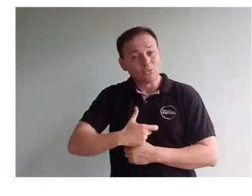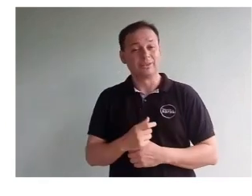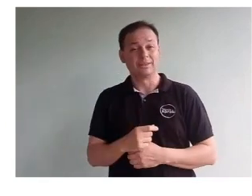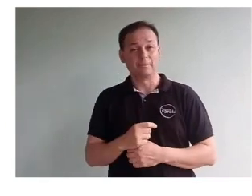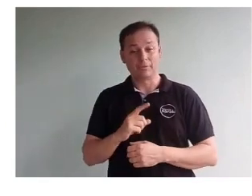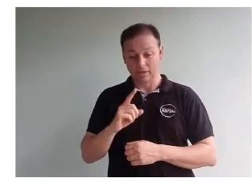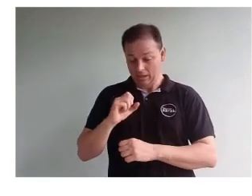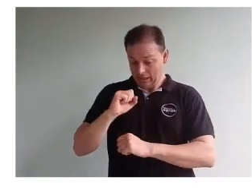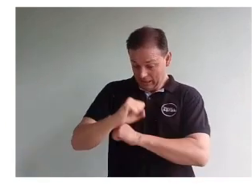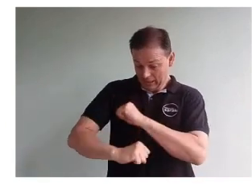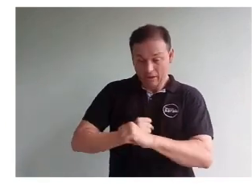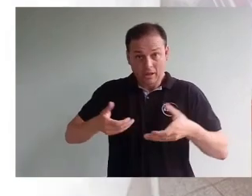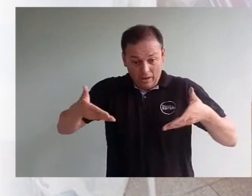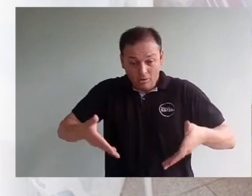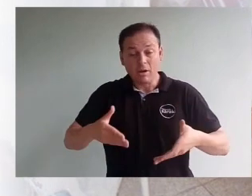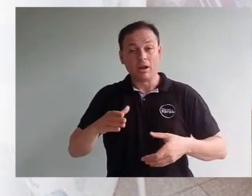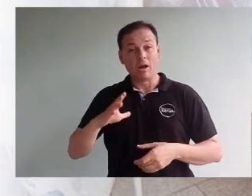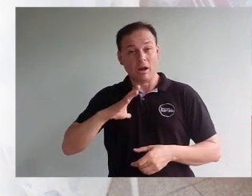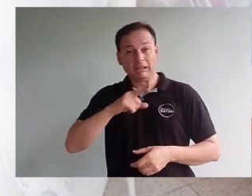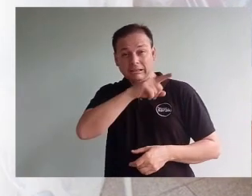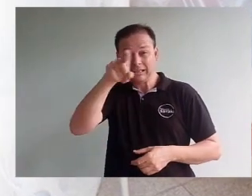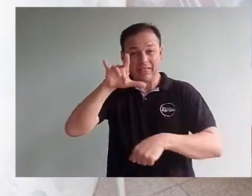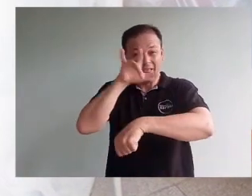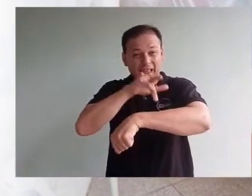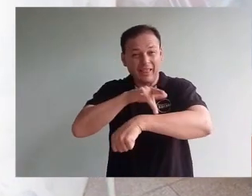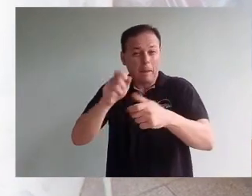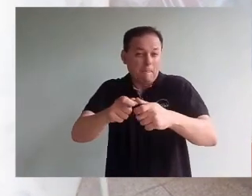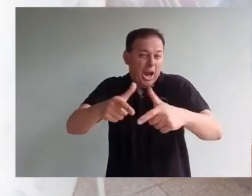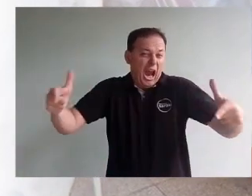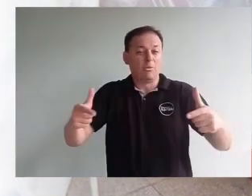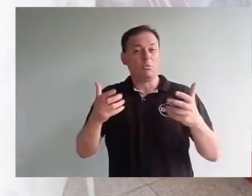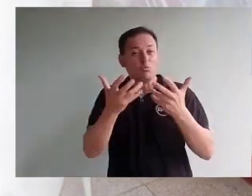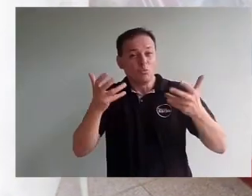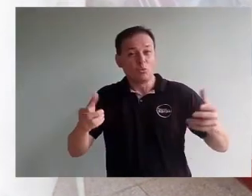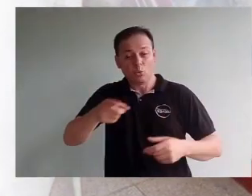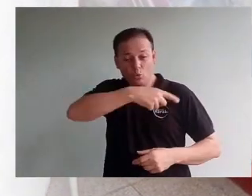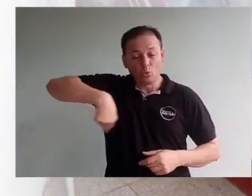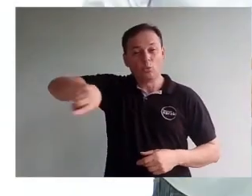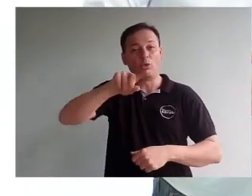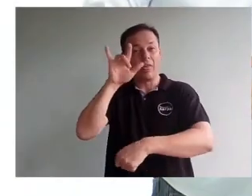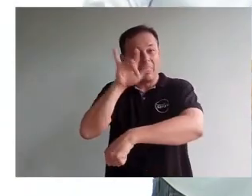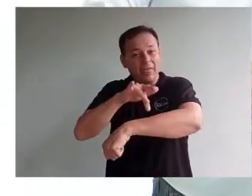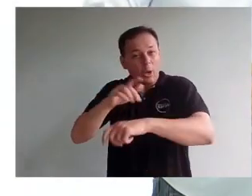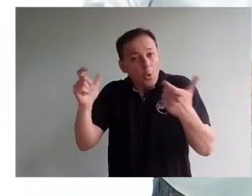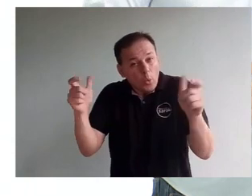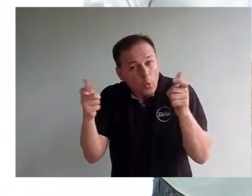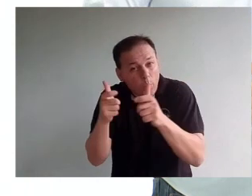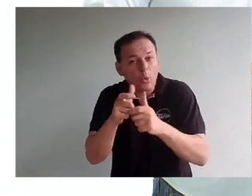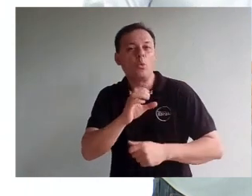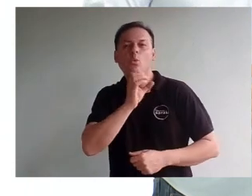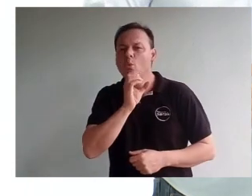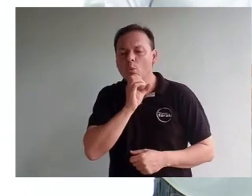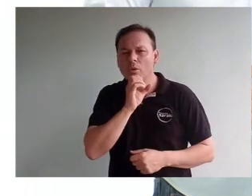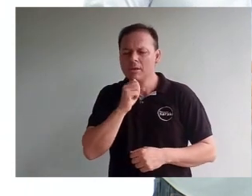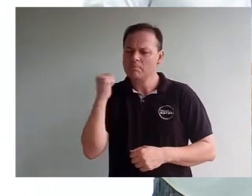importante por nosotros mismos. En lo que va del año, ya se registraron miles de casos de dengue en todo el país. Cifra que todos